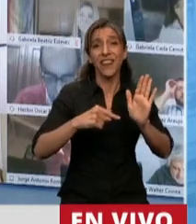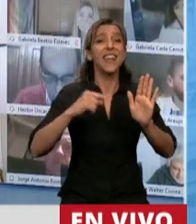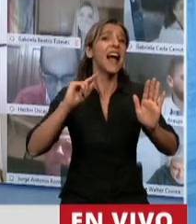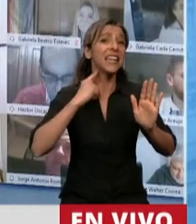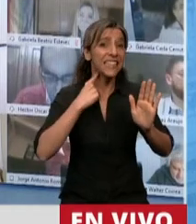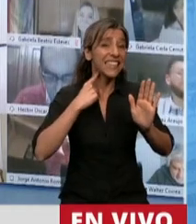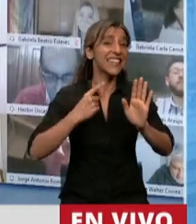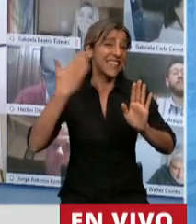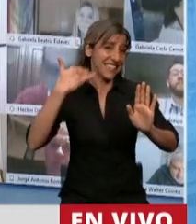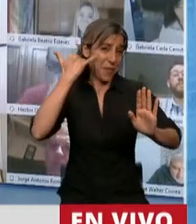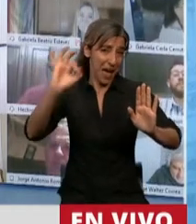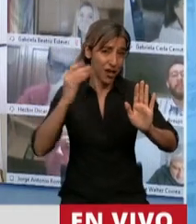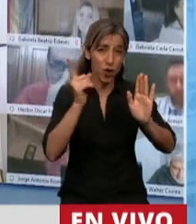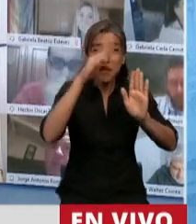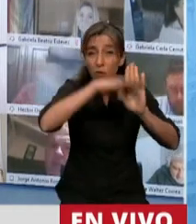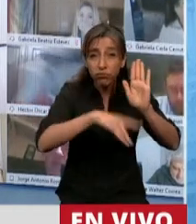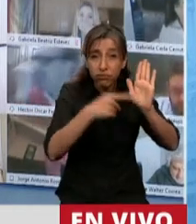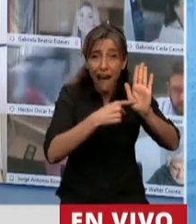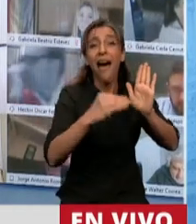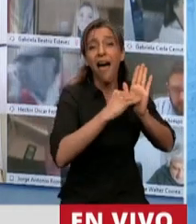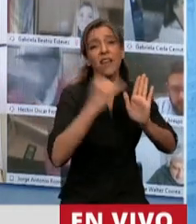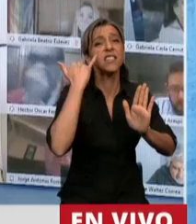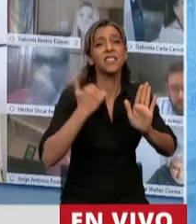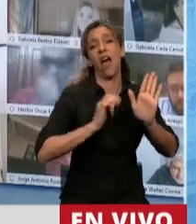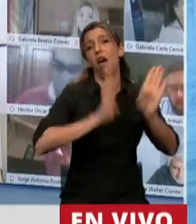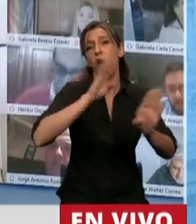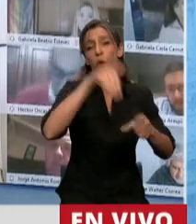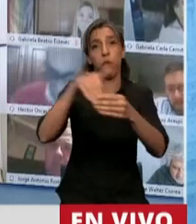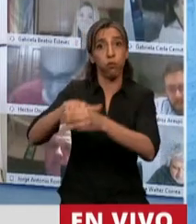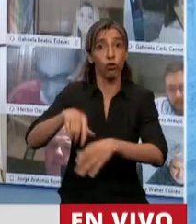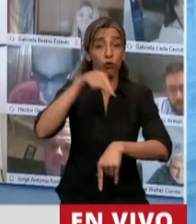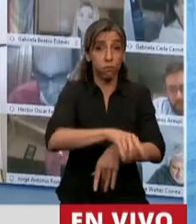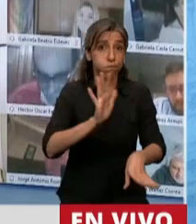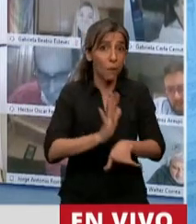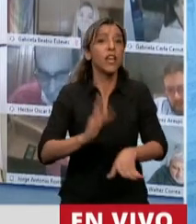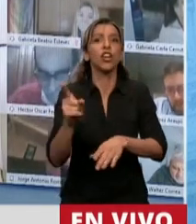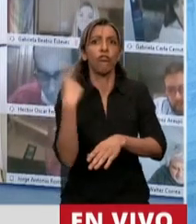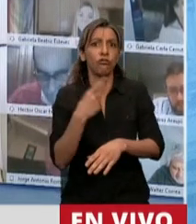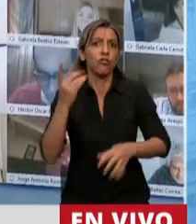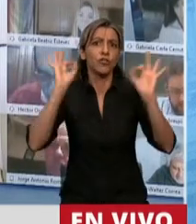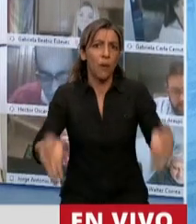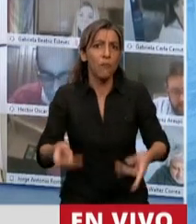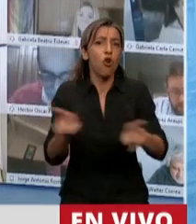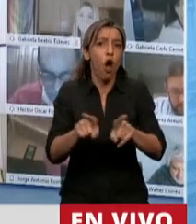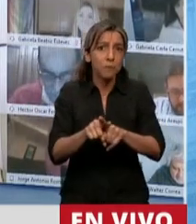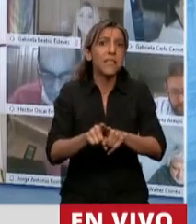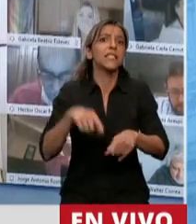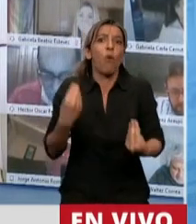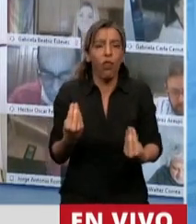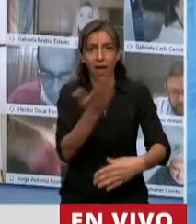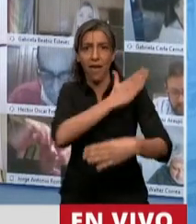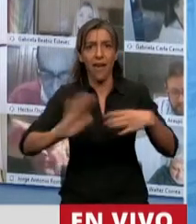más exigente que tiene nuestro reglamento. Apartamiento del reglamento por tres cuartos de los votos emitidos.